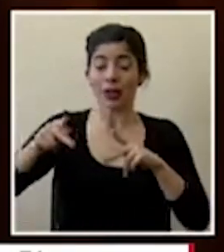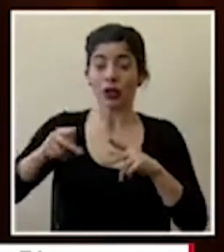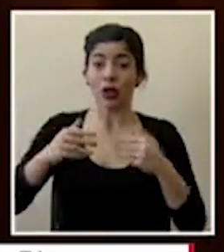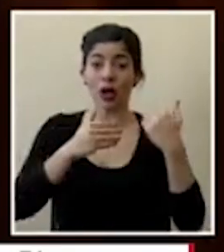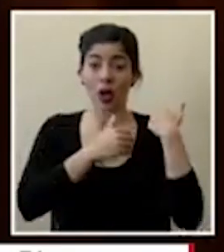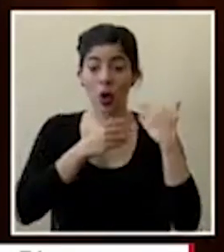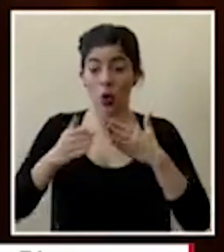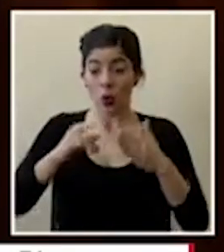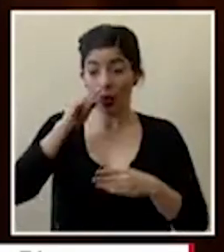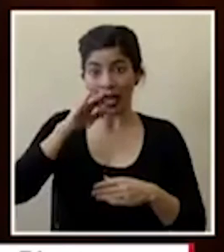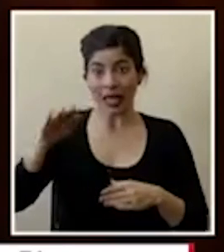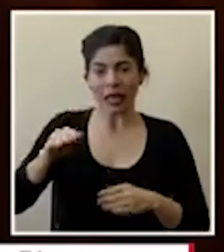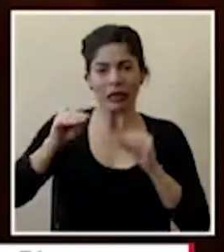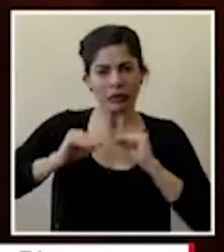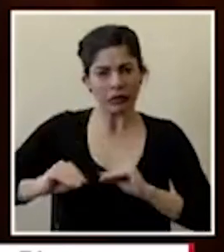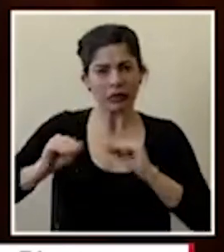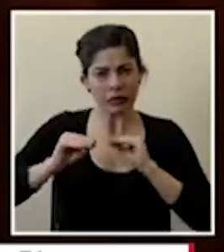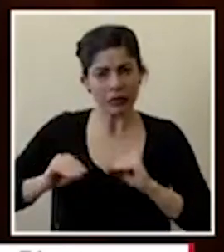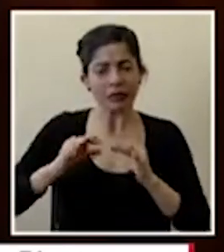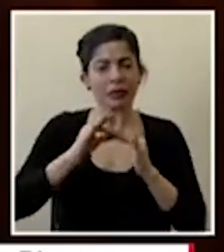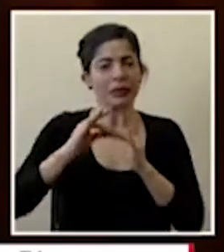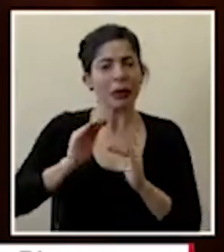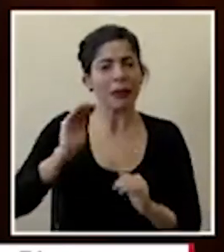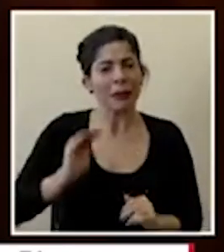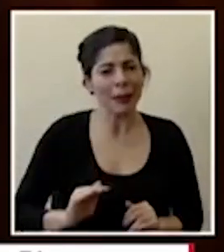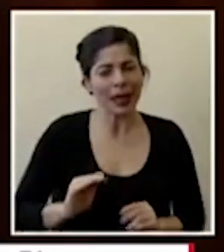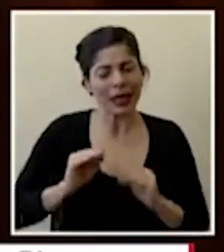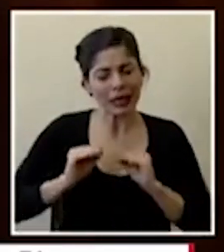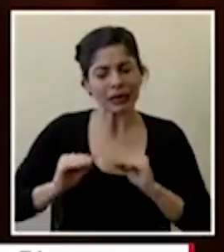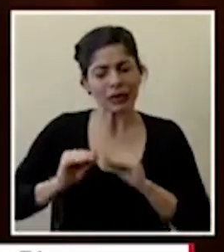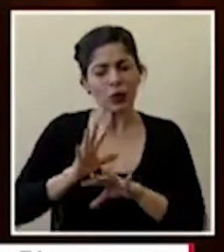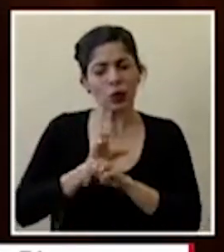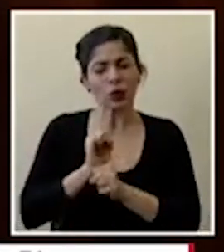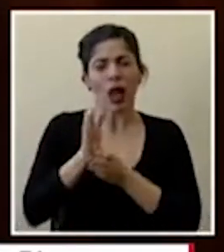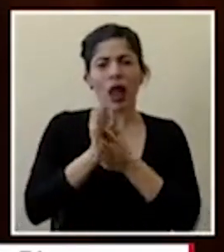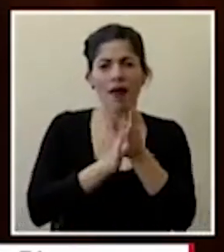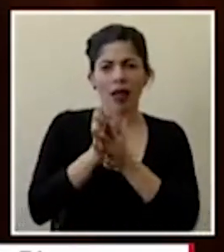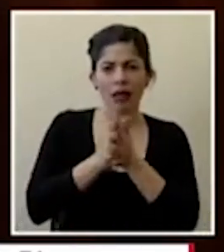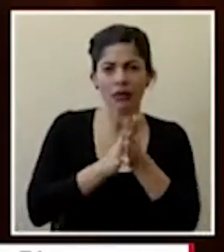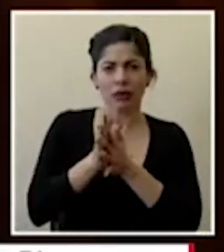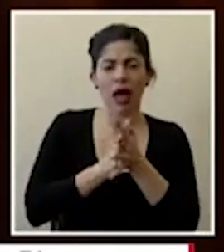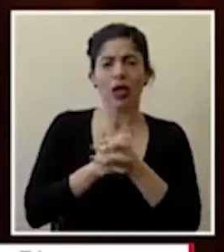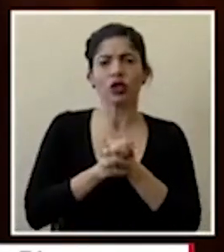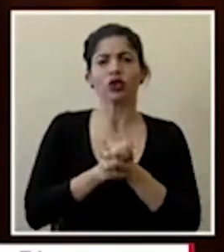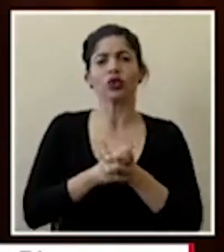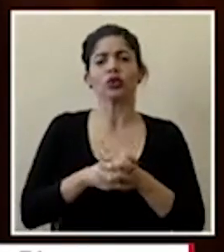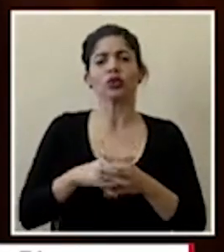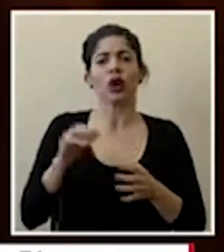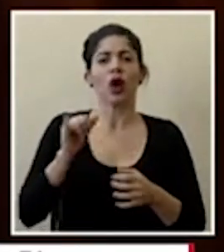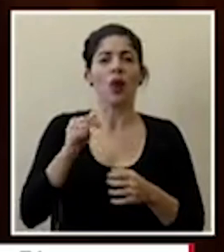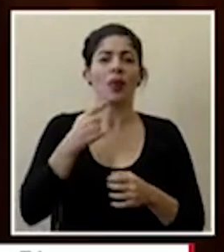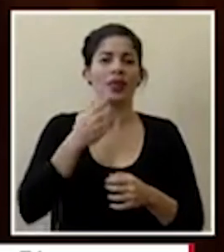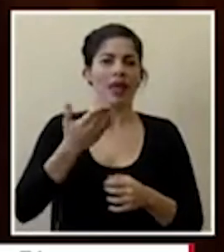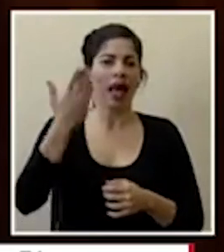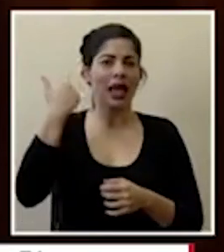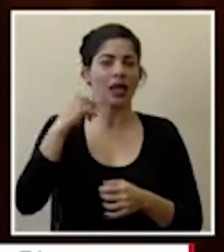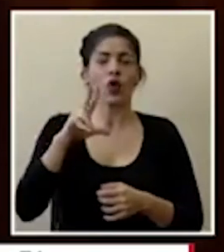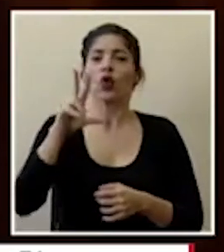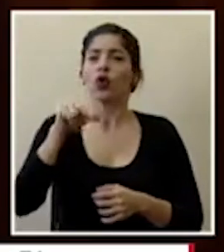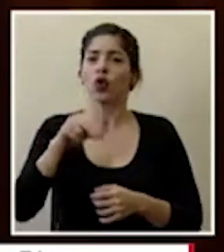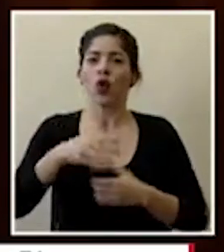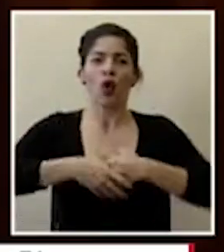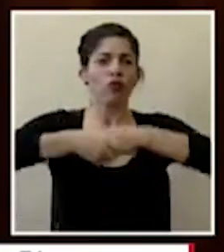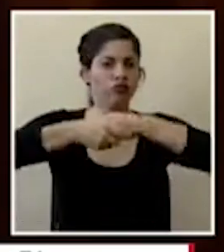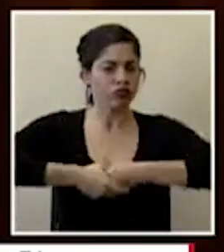también estamos reforzando sobre todo en los más pequeños esos hábitos de lavarse las manos de como decía anteriormente no darnos